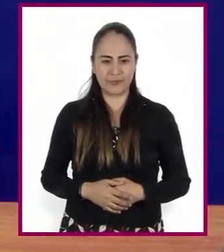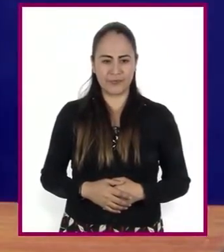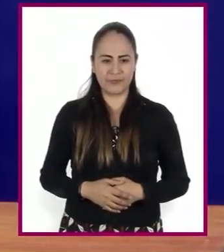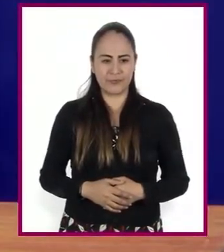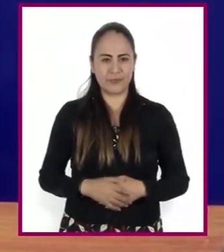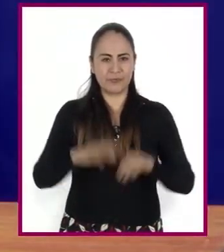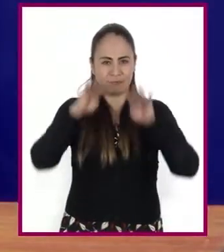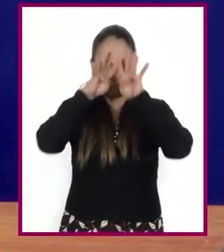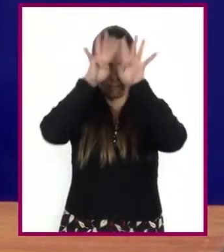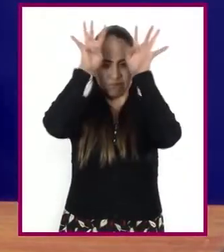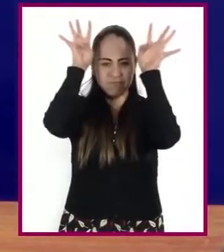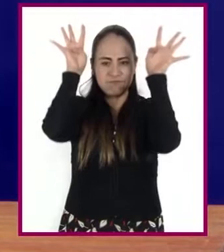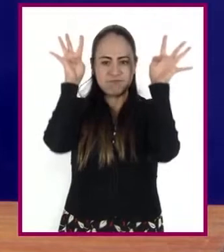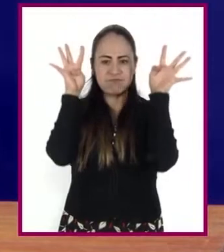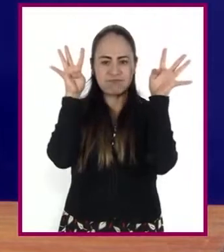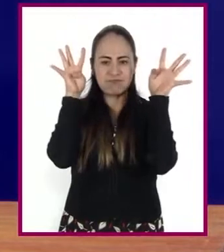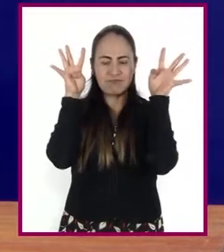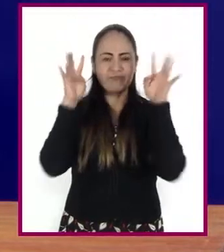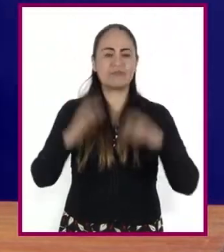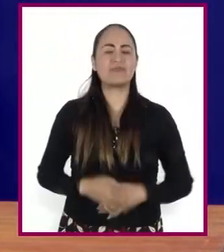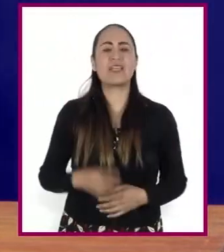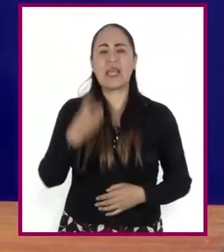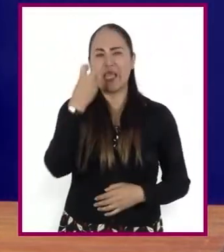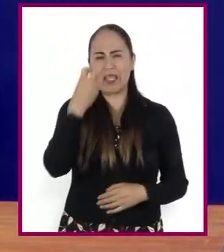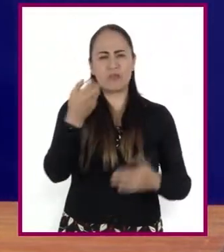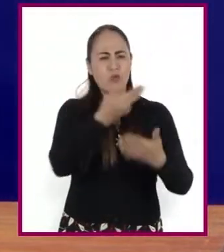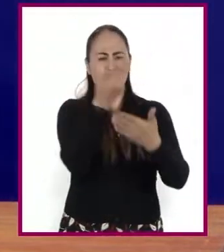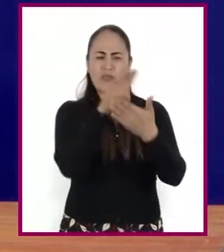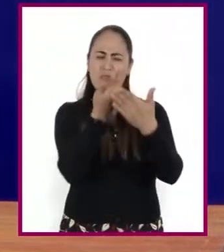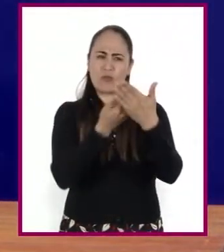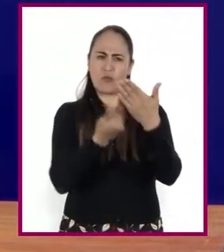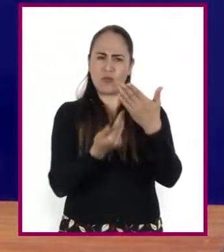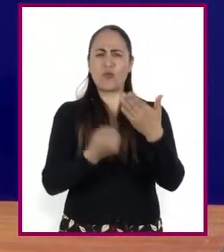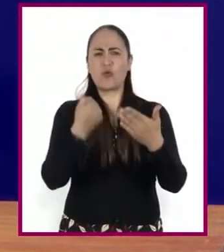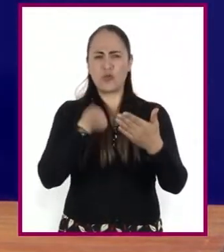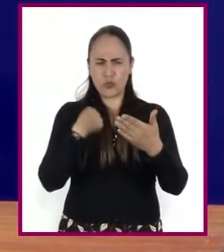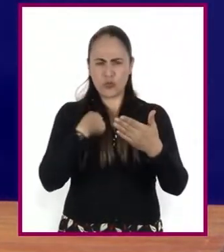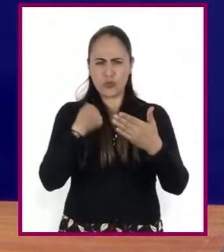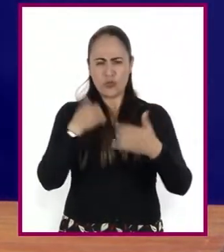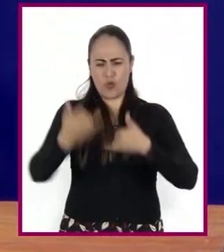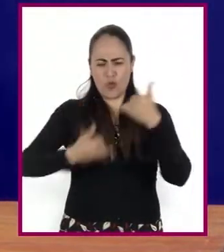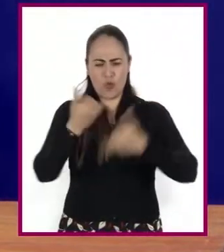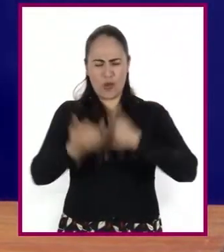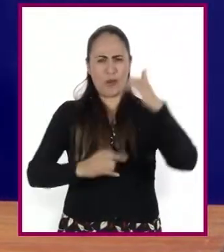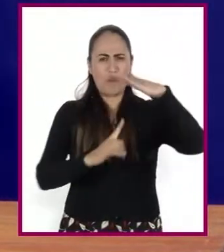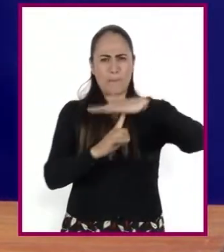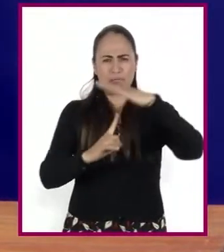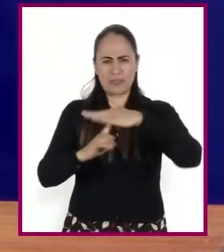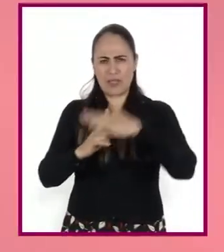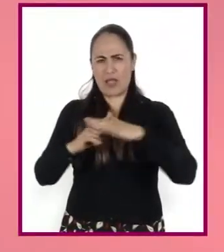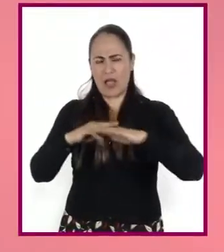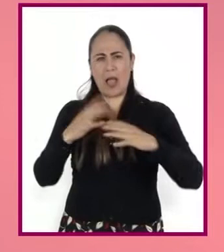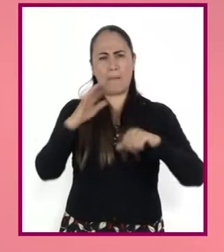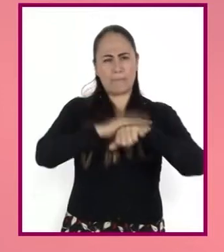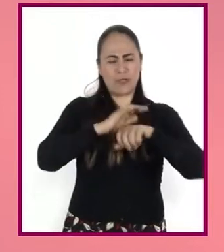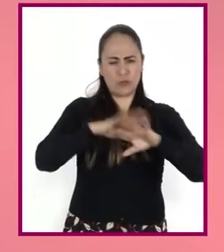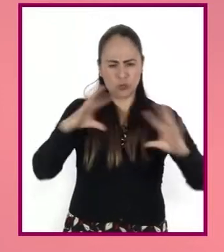Un penacho. Estos son los bocetos de un juego de mesa que estoy diseñando junto con algunos amigos. Se llamará